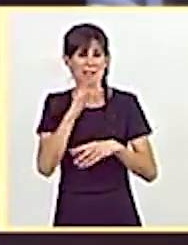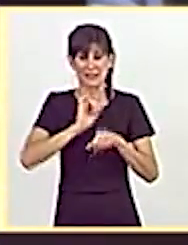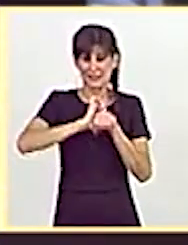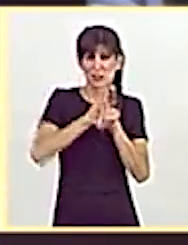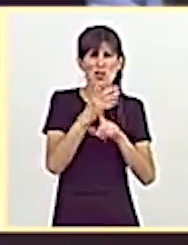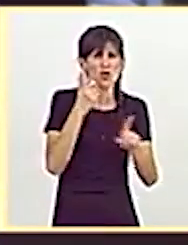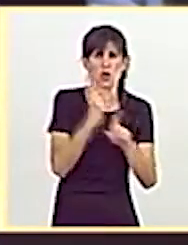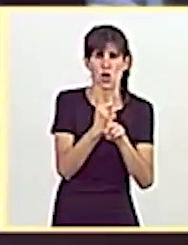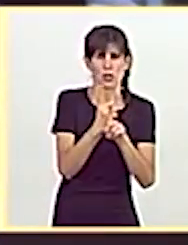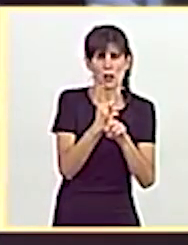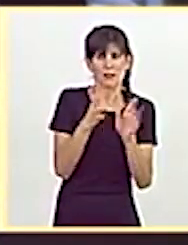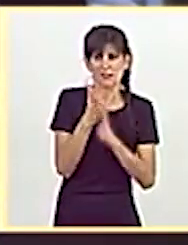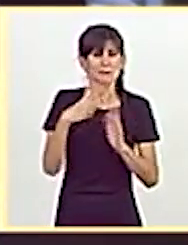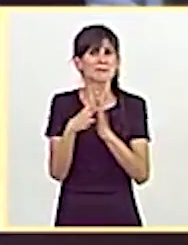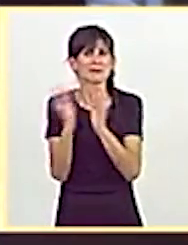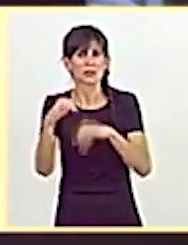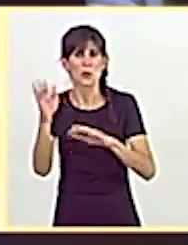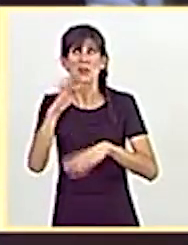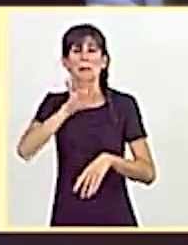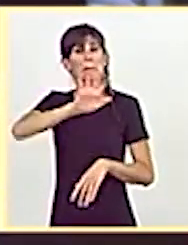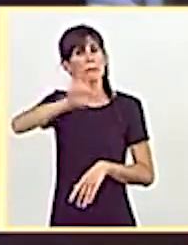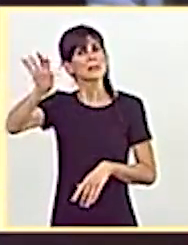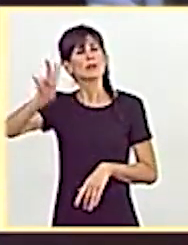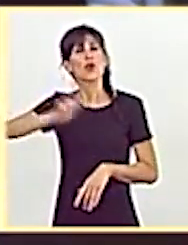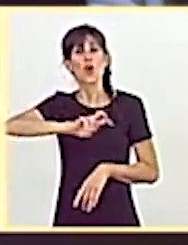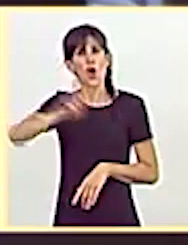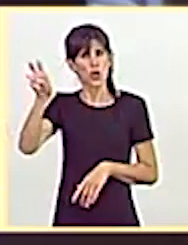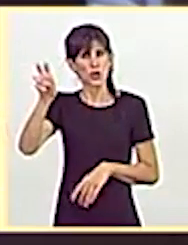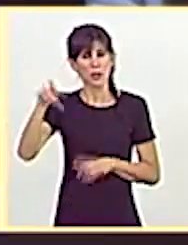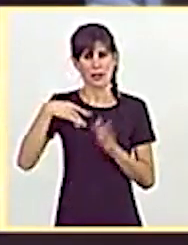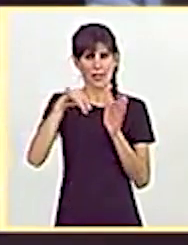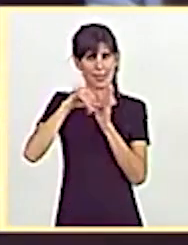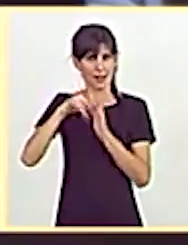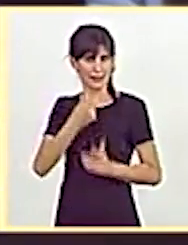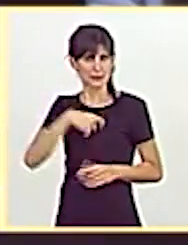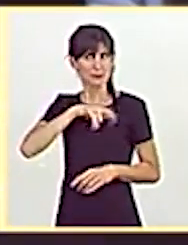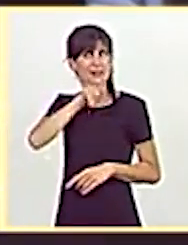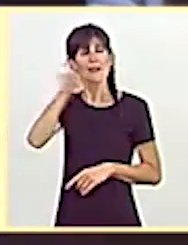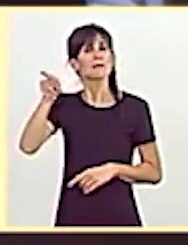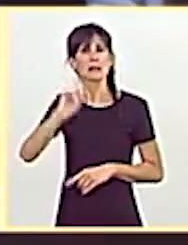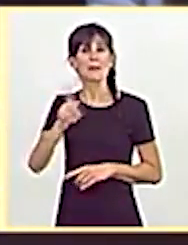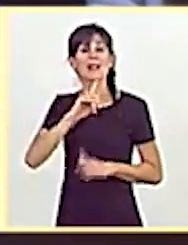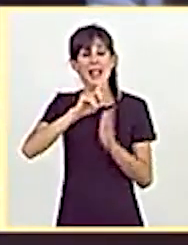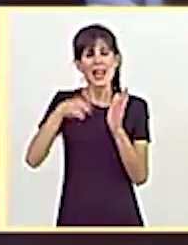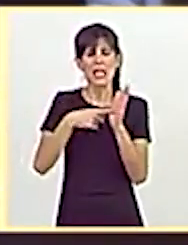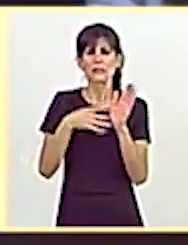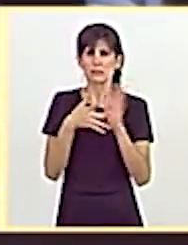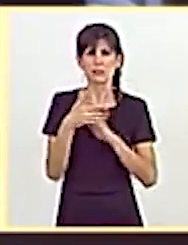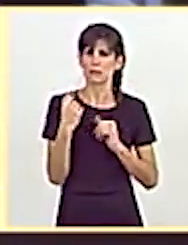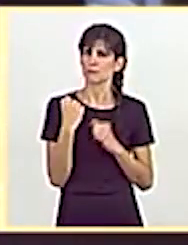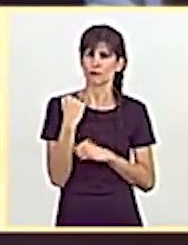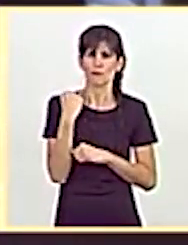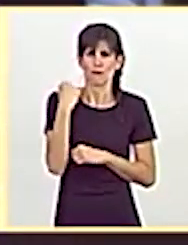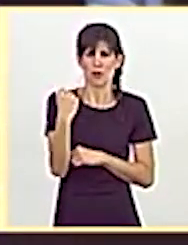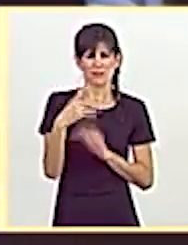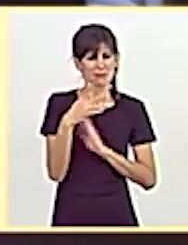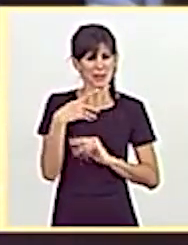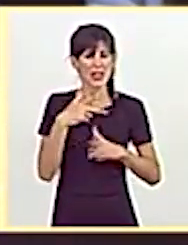Cual cosa tampoco sucede en otros países vecinos. Esta ley fortalecerá sin duda nuestra